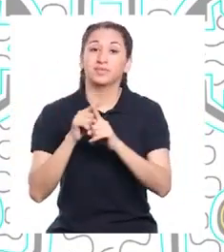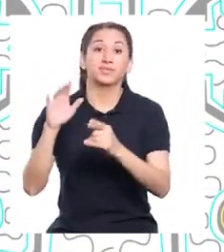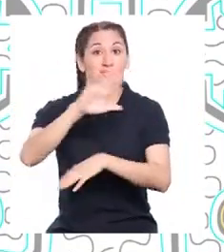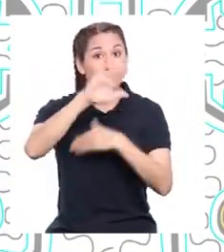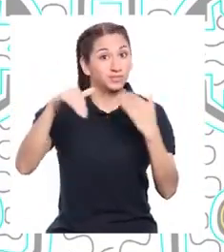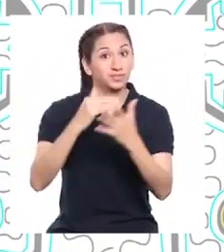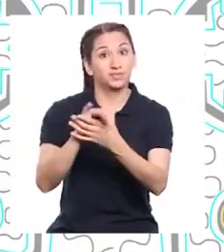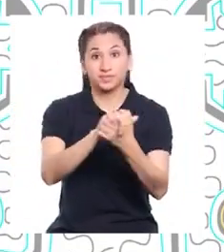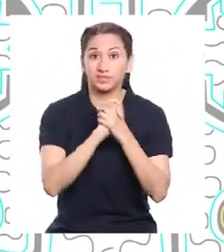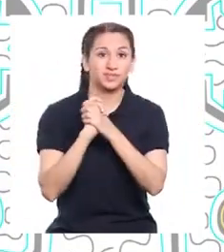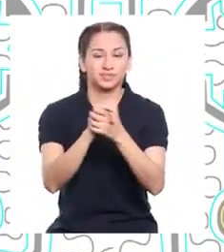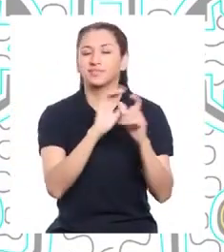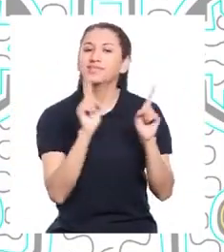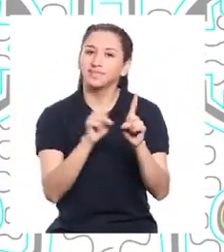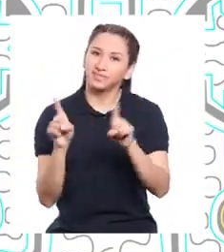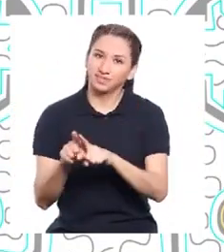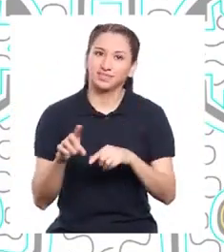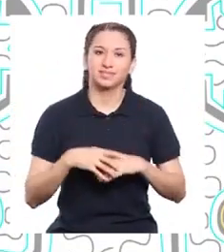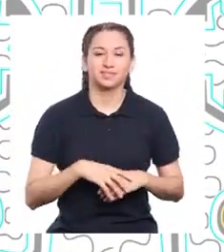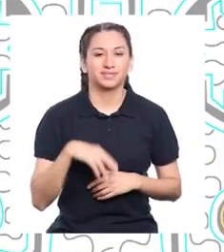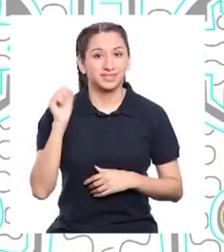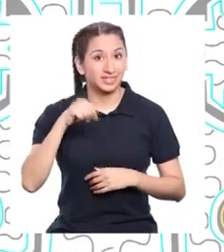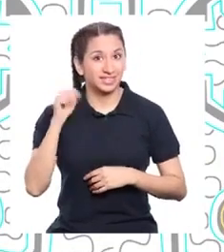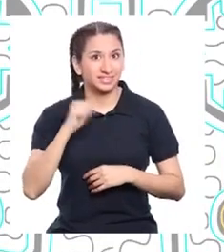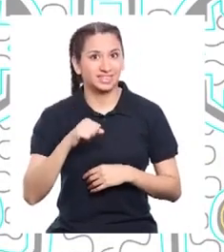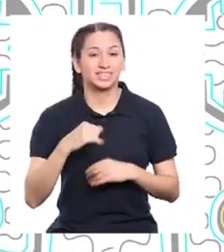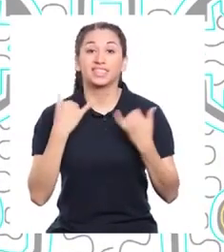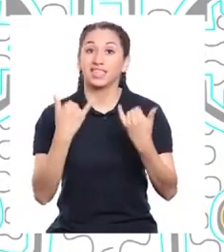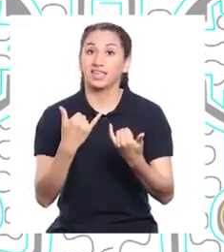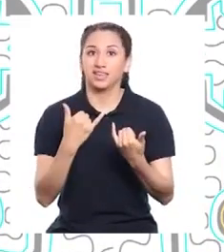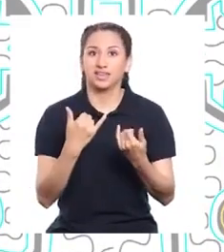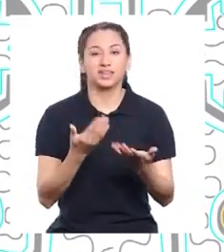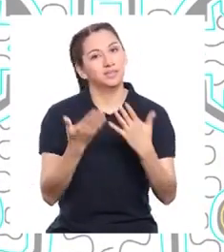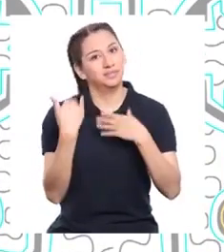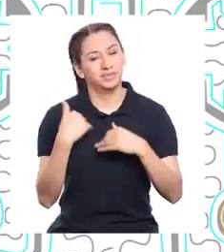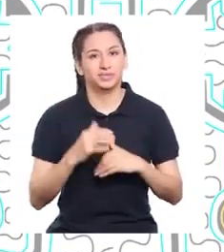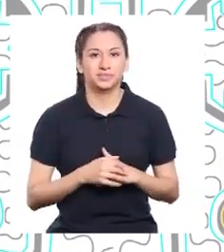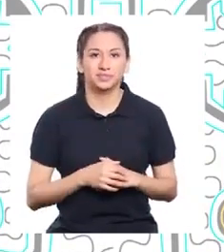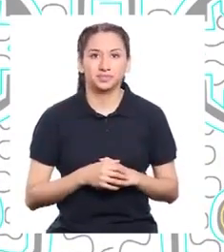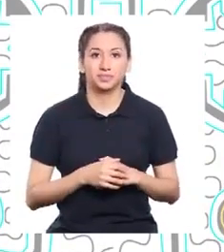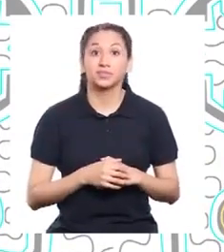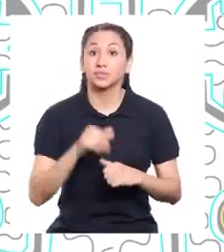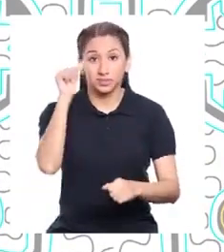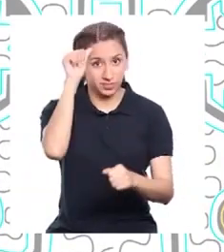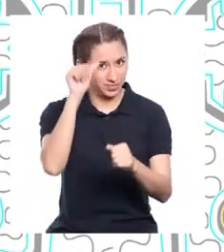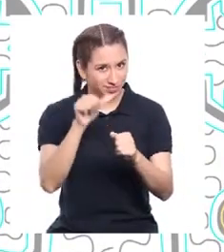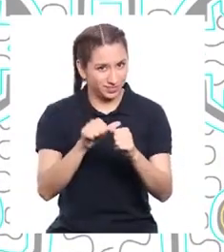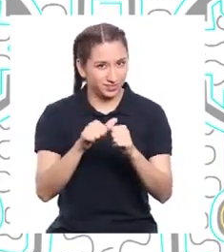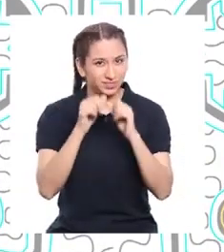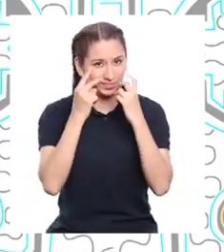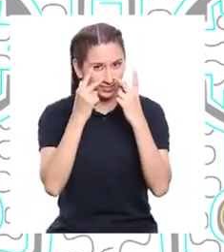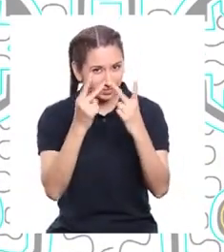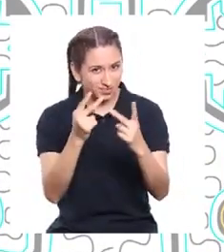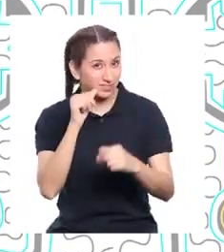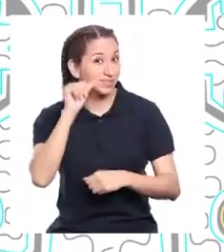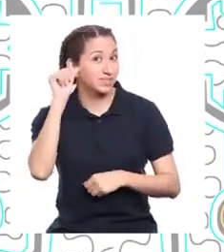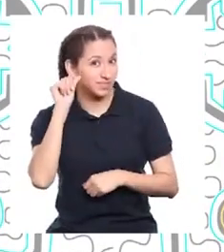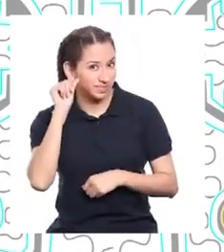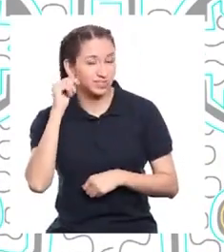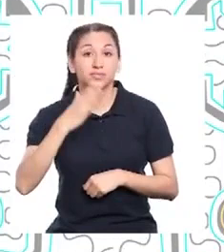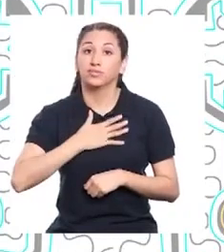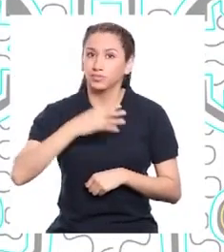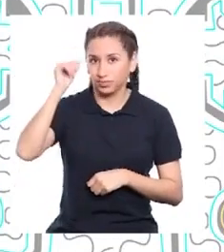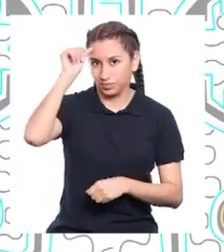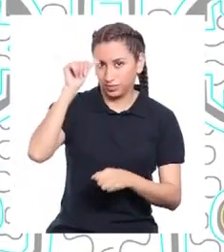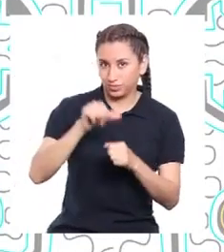nuestros amigos y amigas también. ¡Sí! Y ahora, vamos a lo nuestro. ¿Recuerdan que estuvimos viendo ayer?